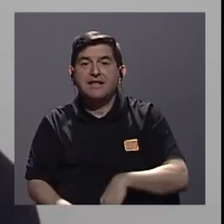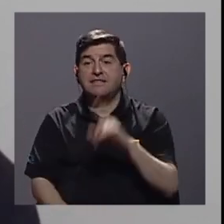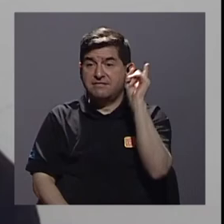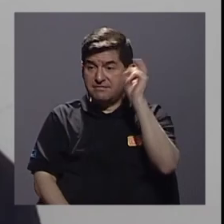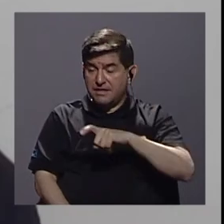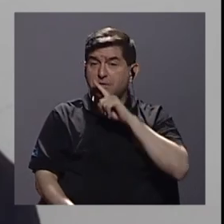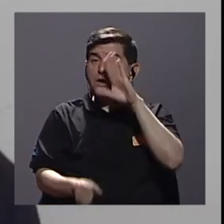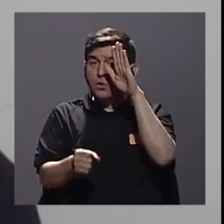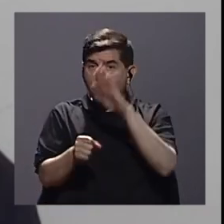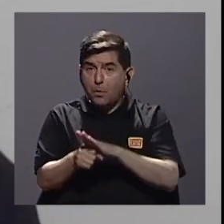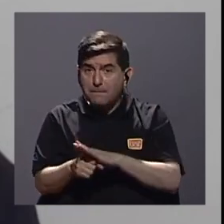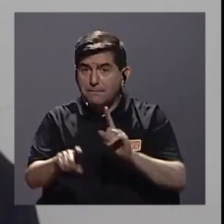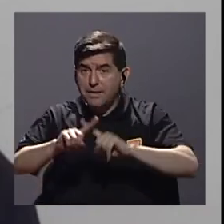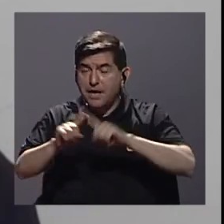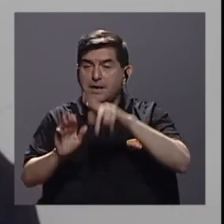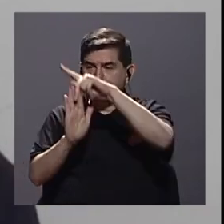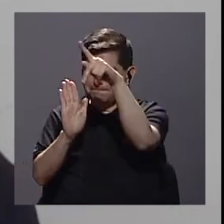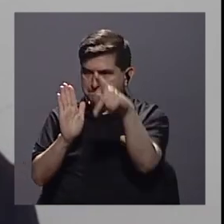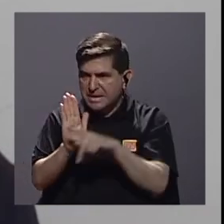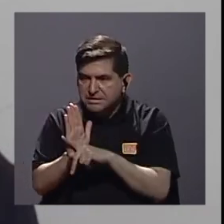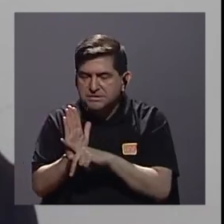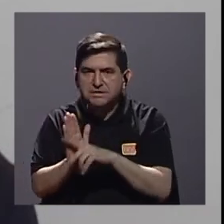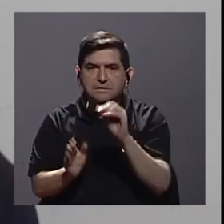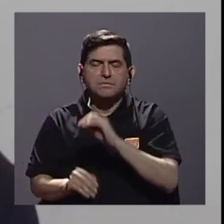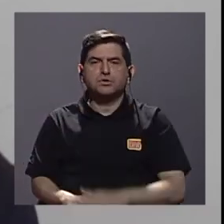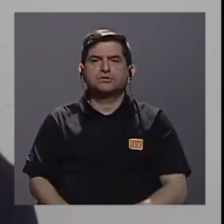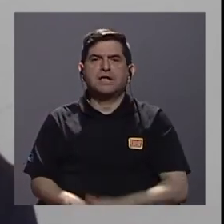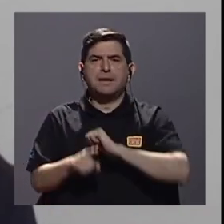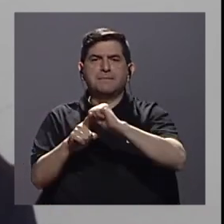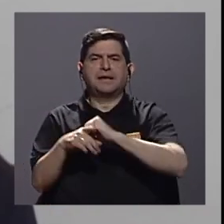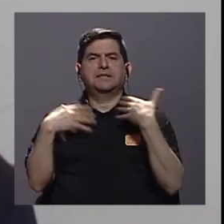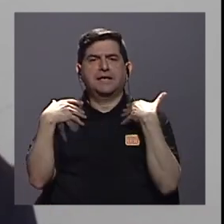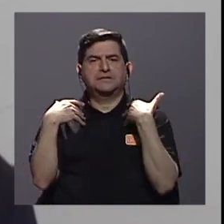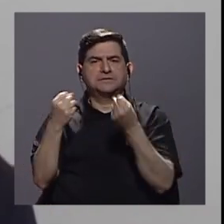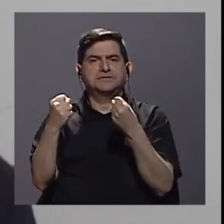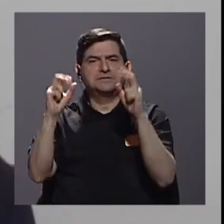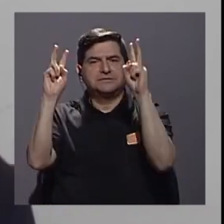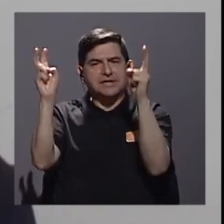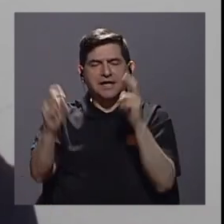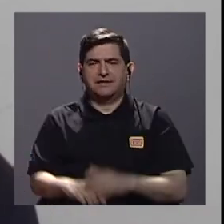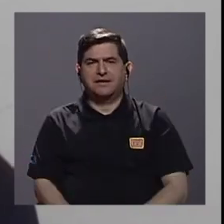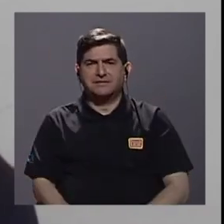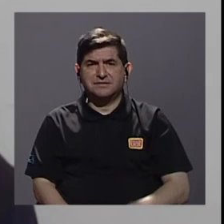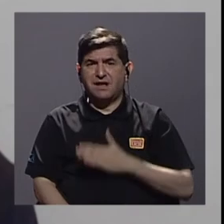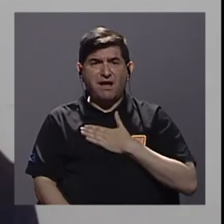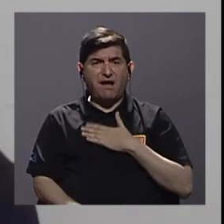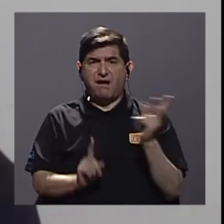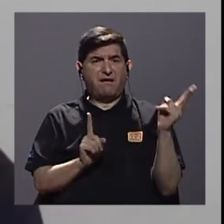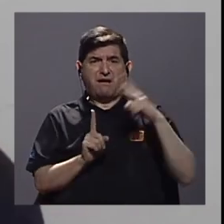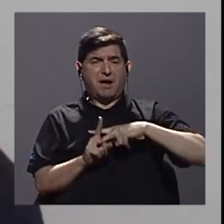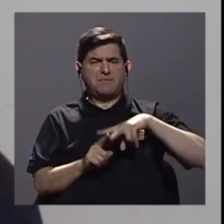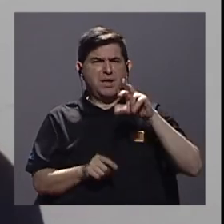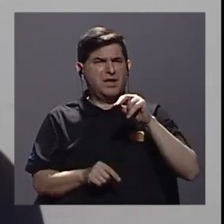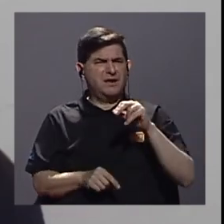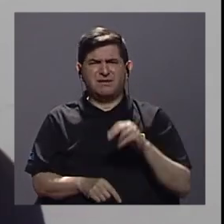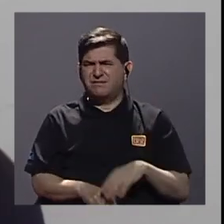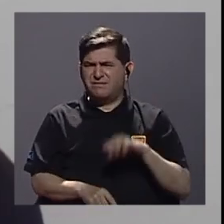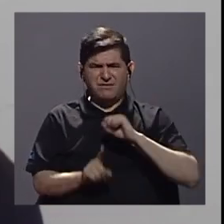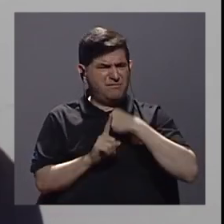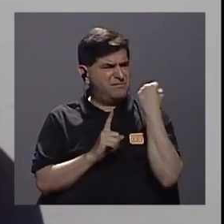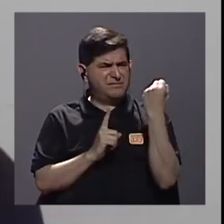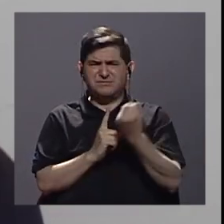cumplir una serie de principios y una serie de sanas prácticas ¿verdad? el a mí no me aplica no debería ser